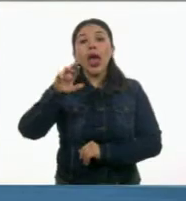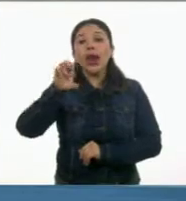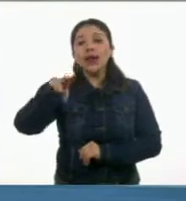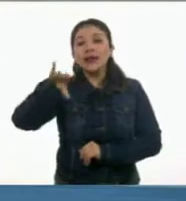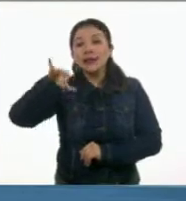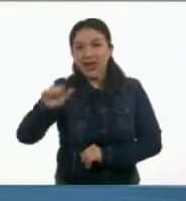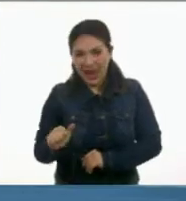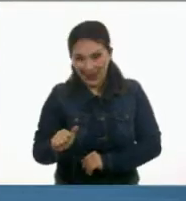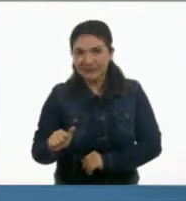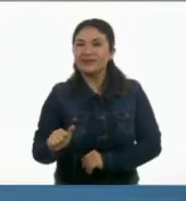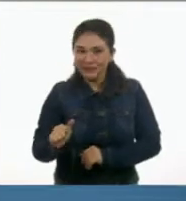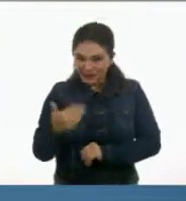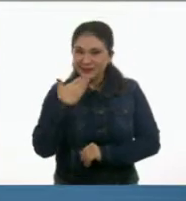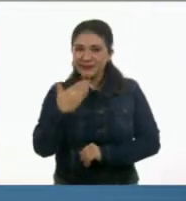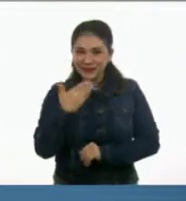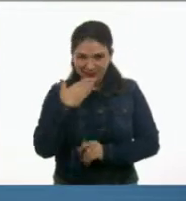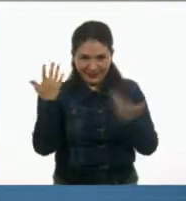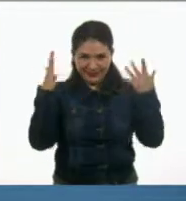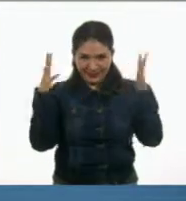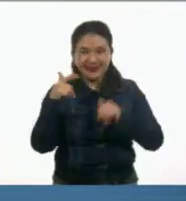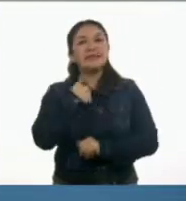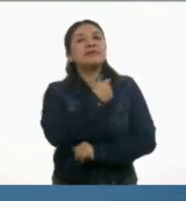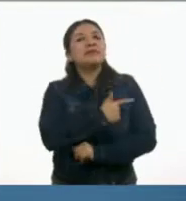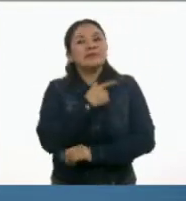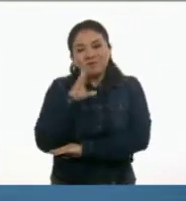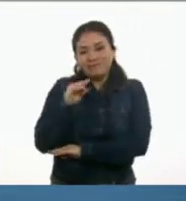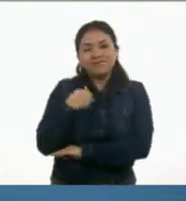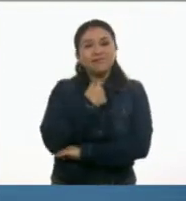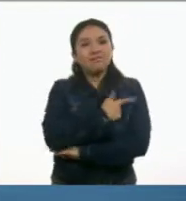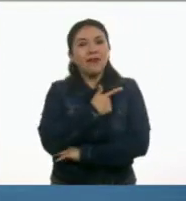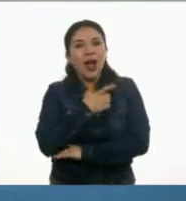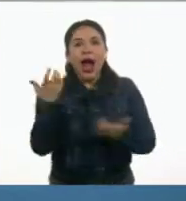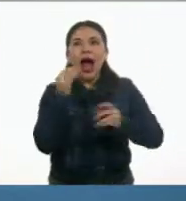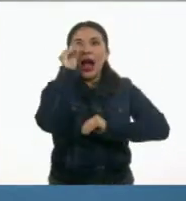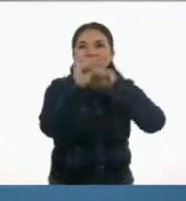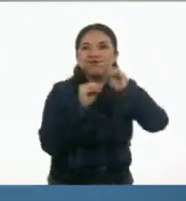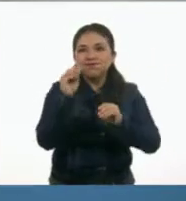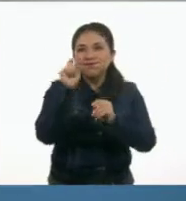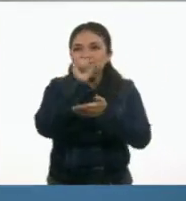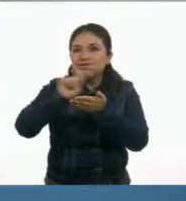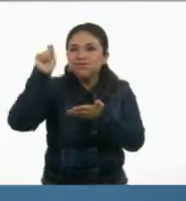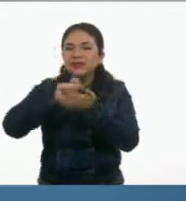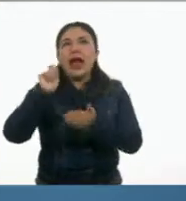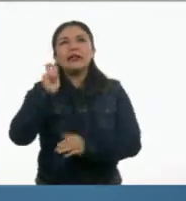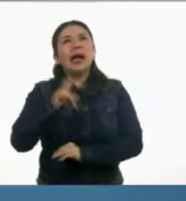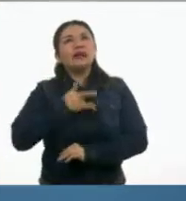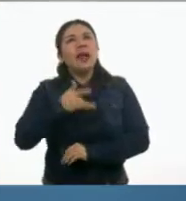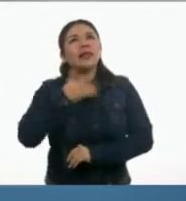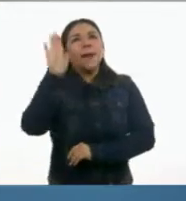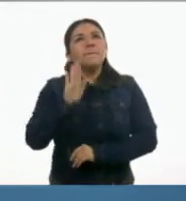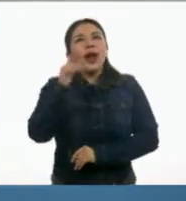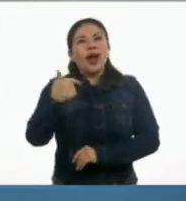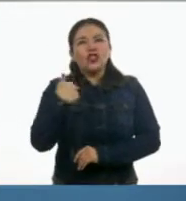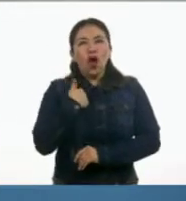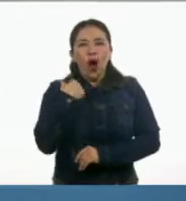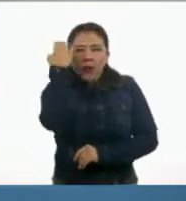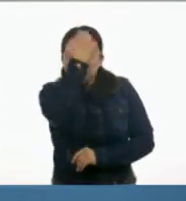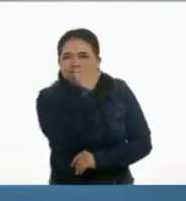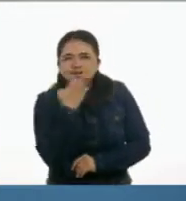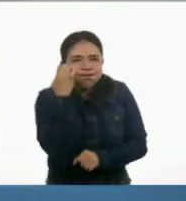Perfecto. ¡Guau! ¡Qué emoción! Ya me gustó esto de componer textos. Es como ser detective.